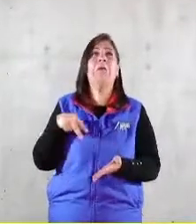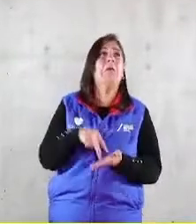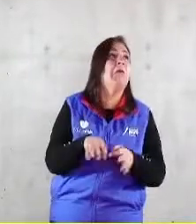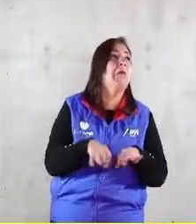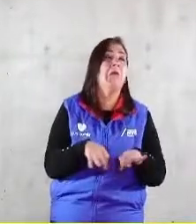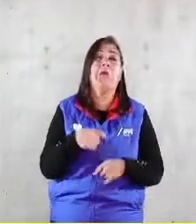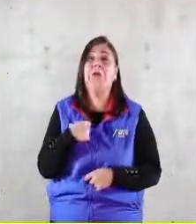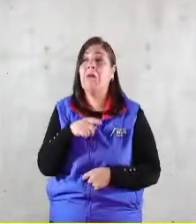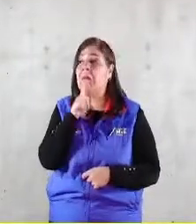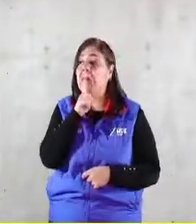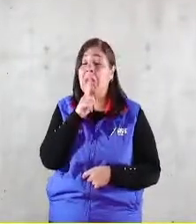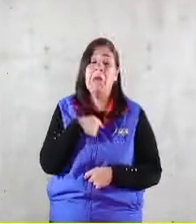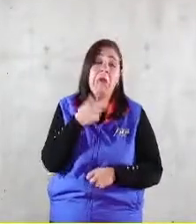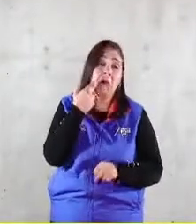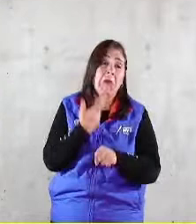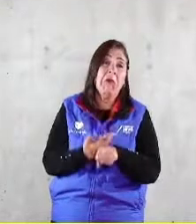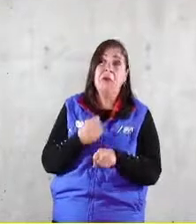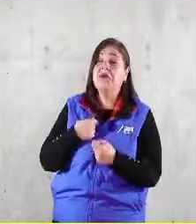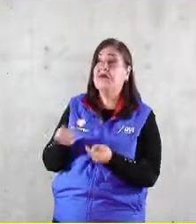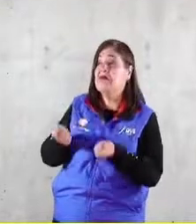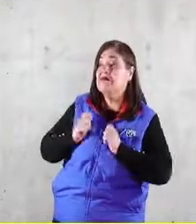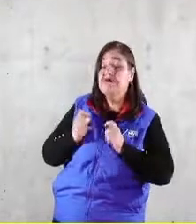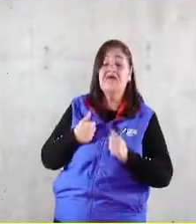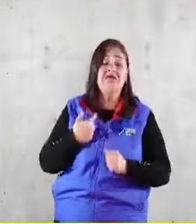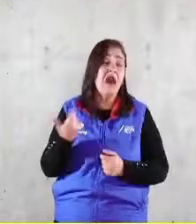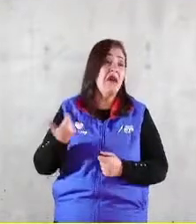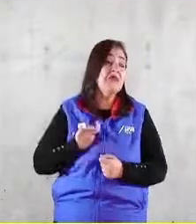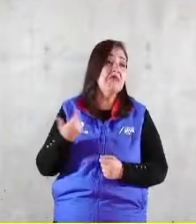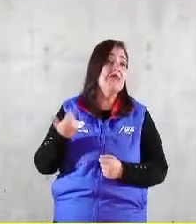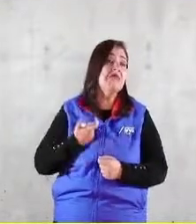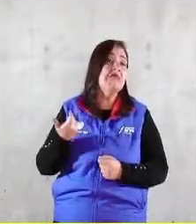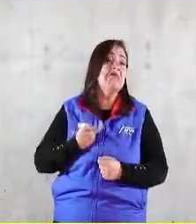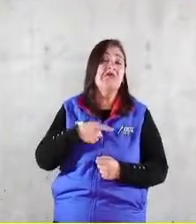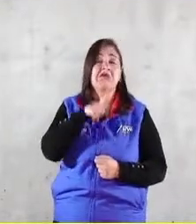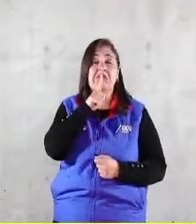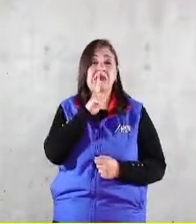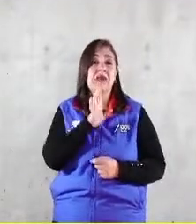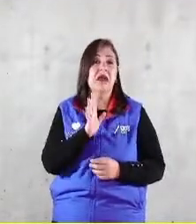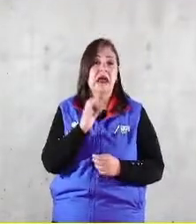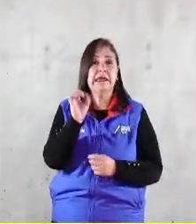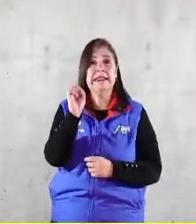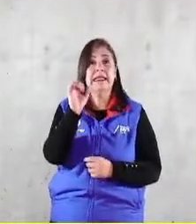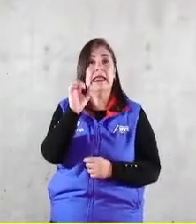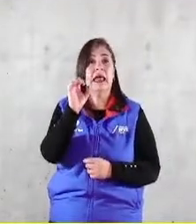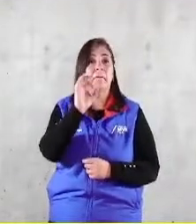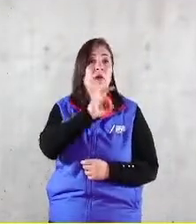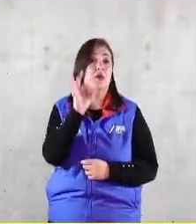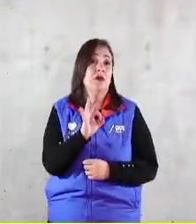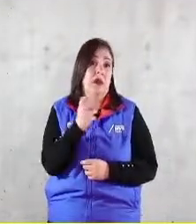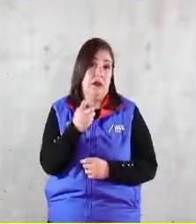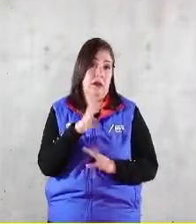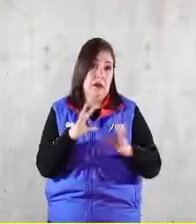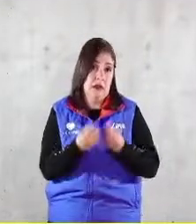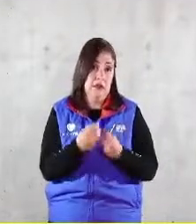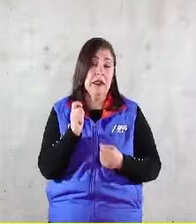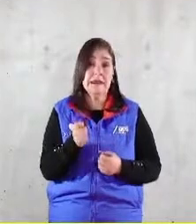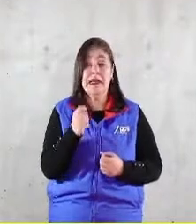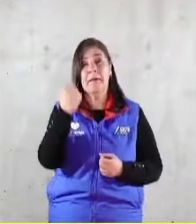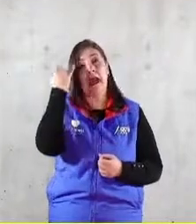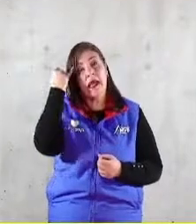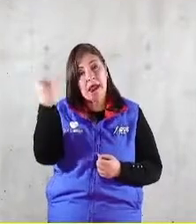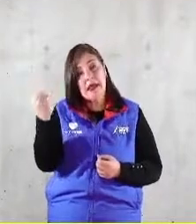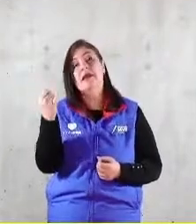saben que tienen una responsabilidad por la cual les pagan y asisten, 60% de ellos. Y otra vez, esto nos describe